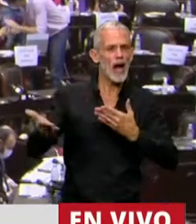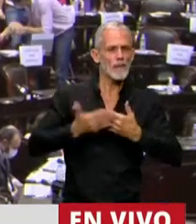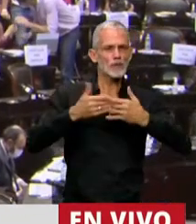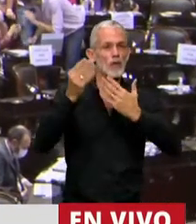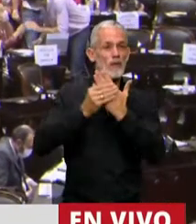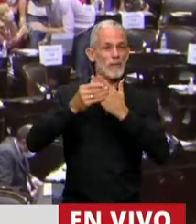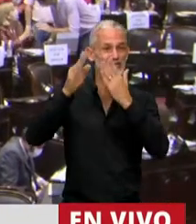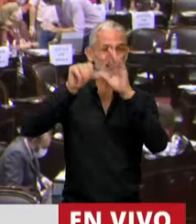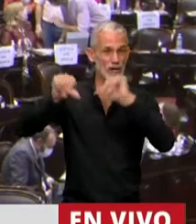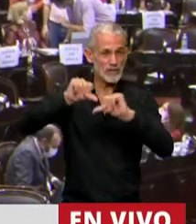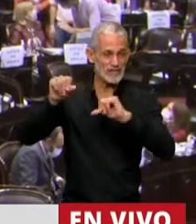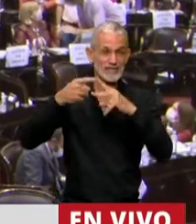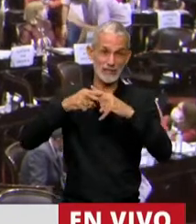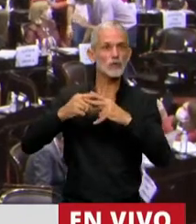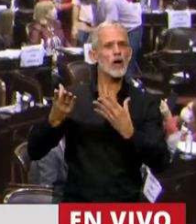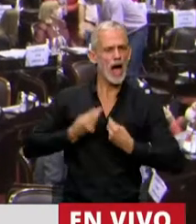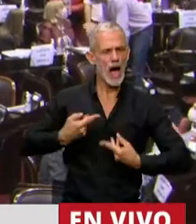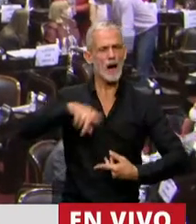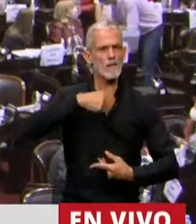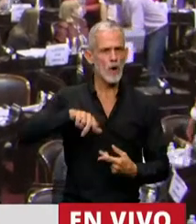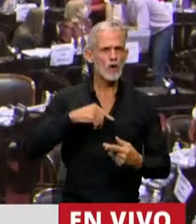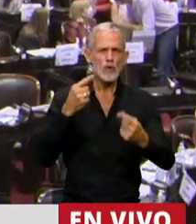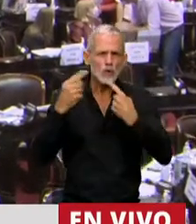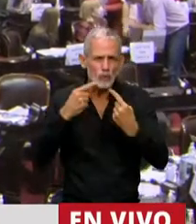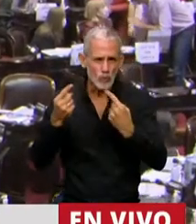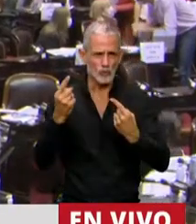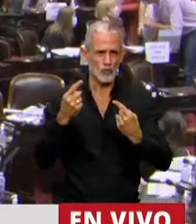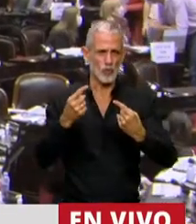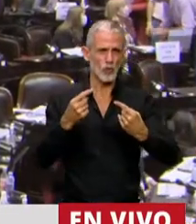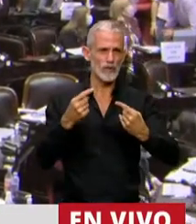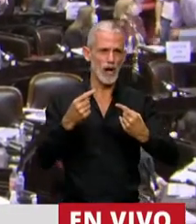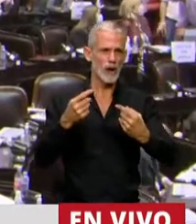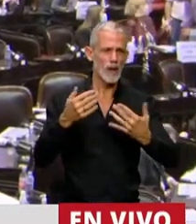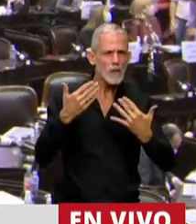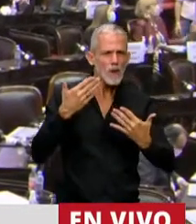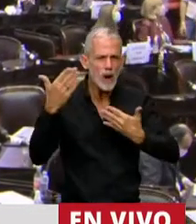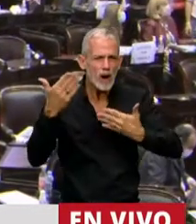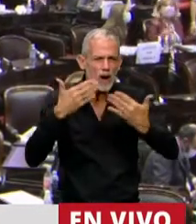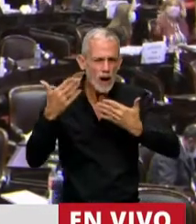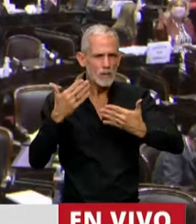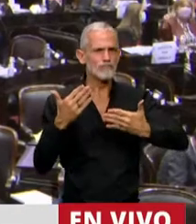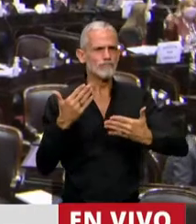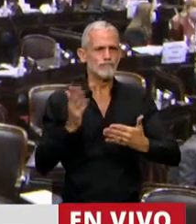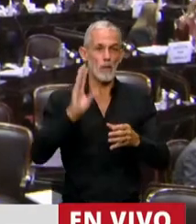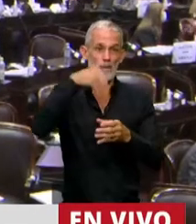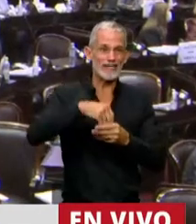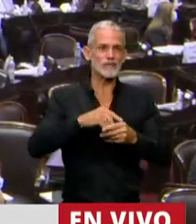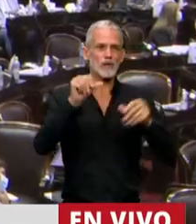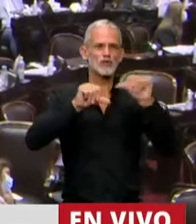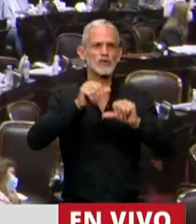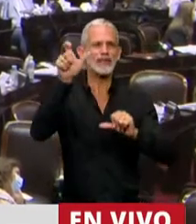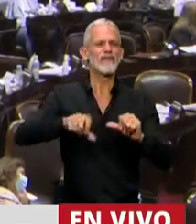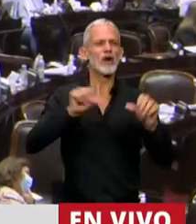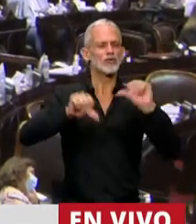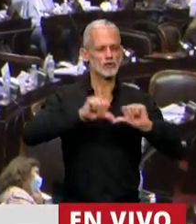del Ministerio de Ciencia y Tecnología, las consultas, los idas y vueltas, la participación de científicos